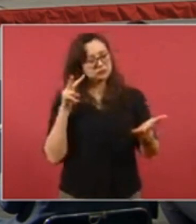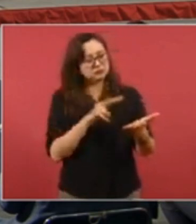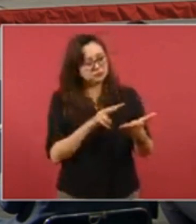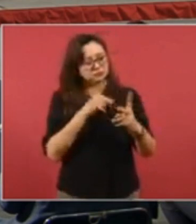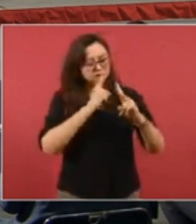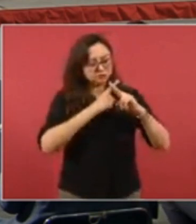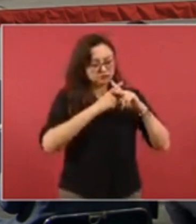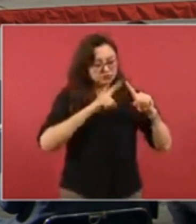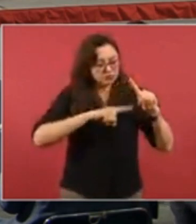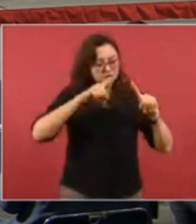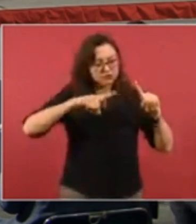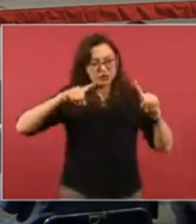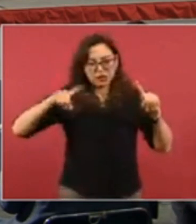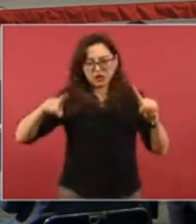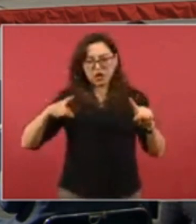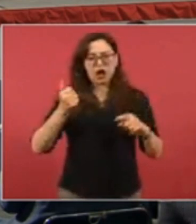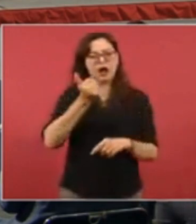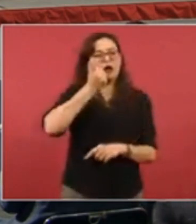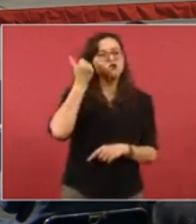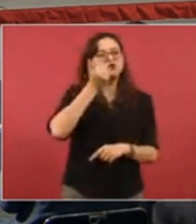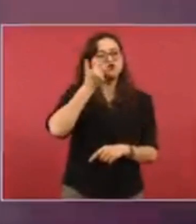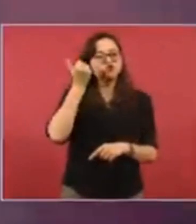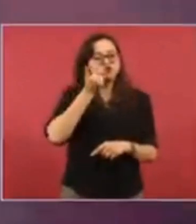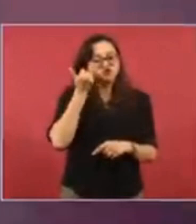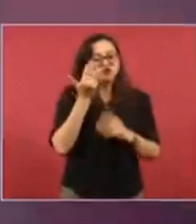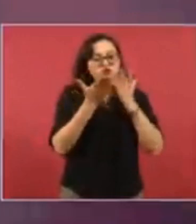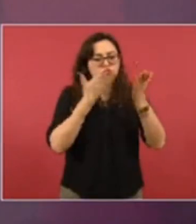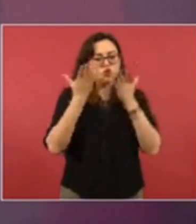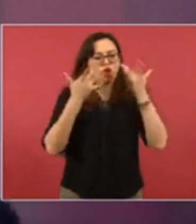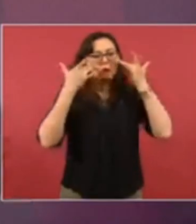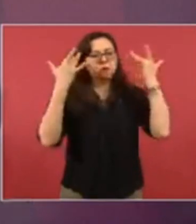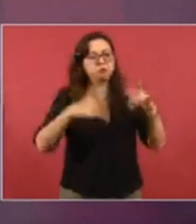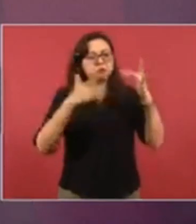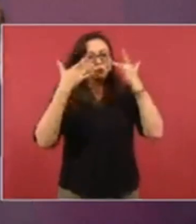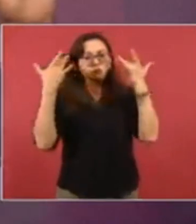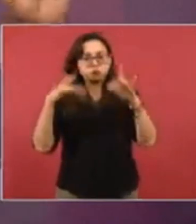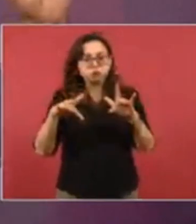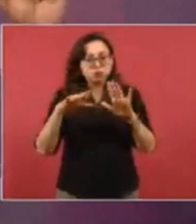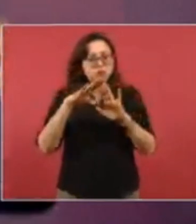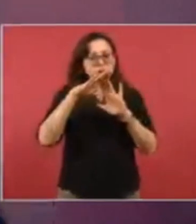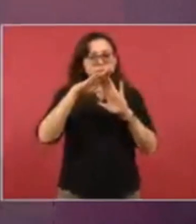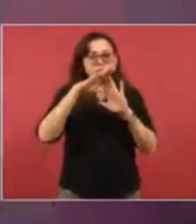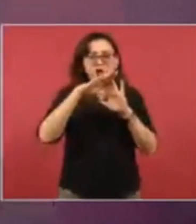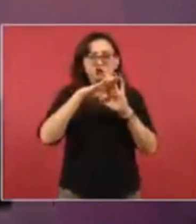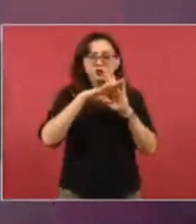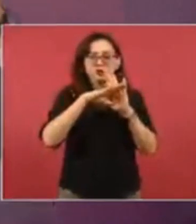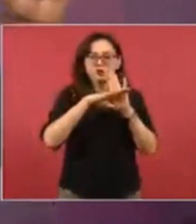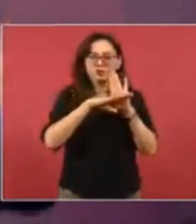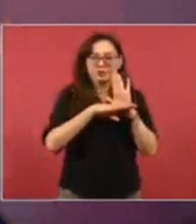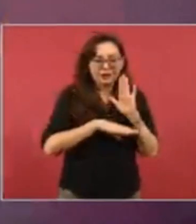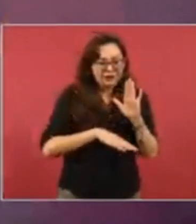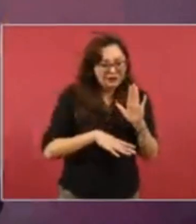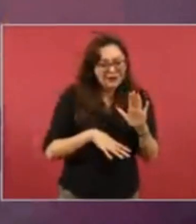el abandono de la escuela la deserción escolar en el nivel medio superior en el nivel de